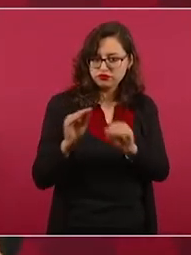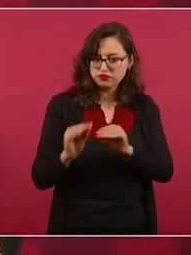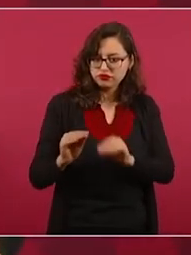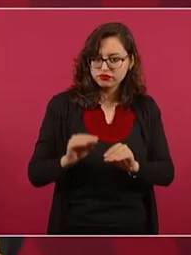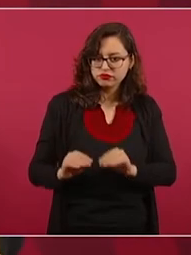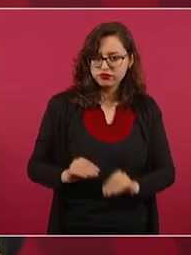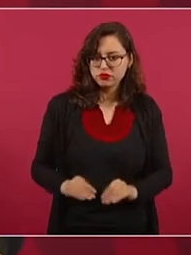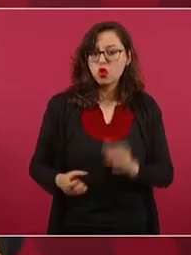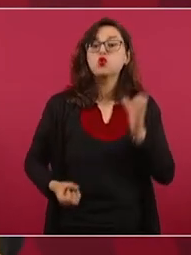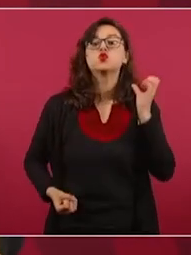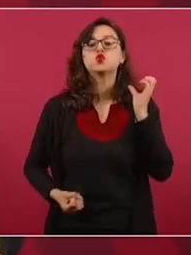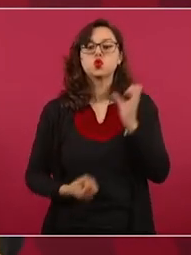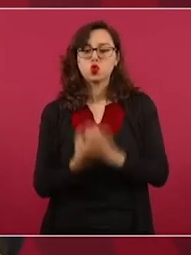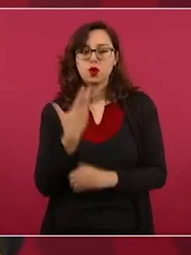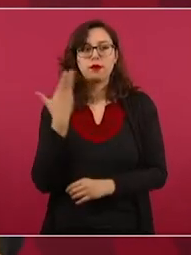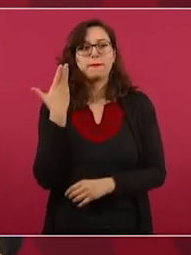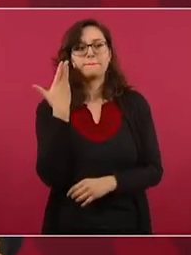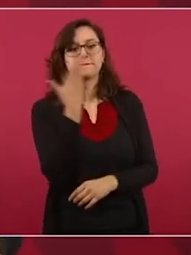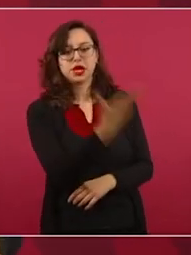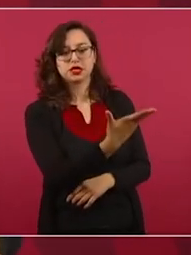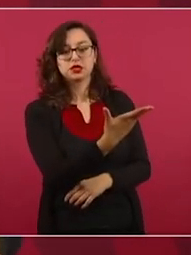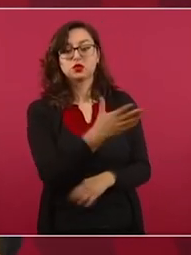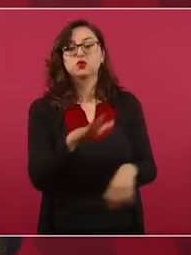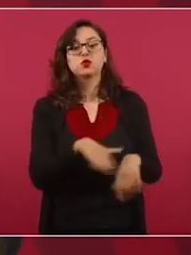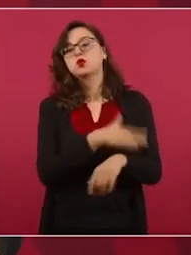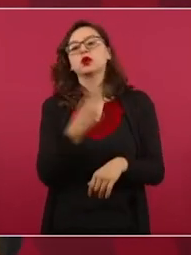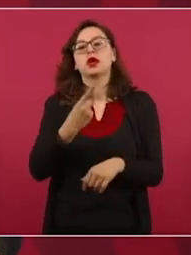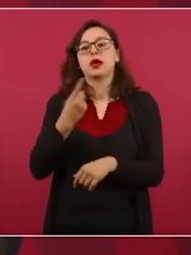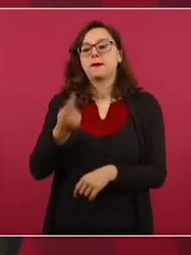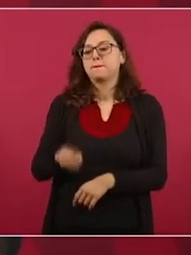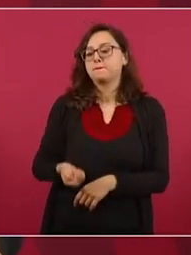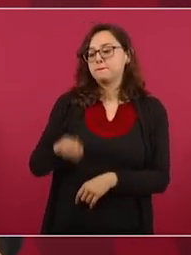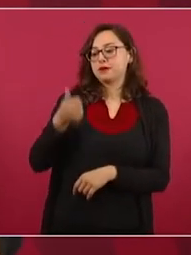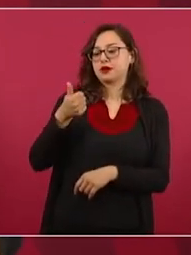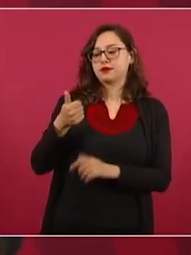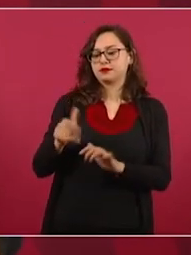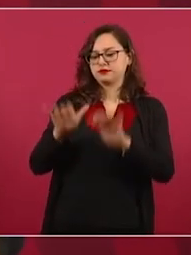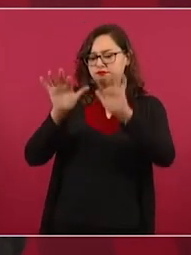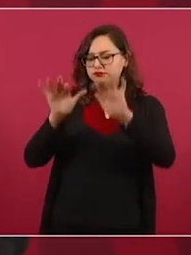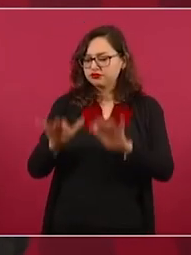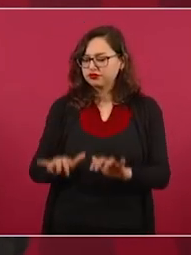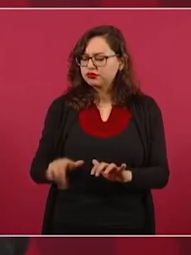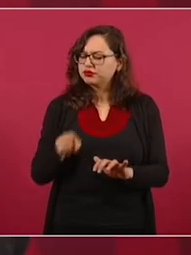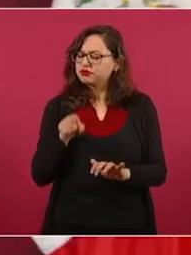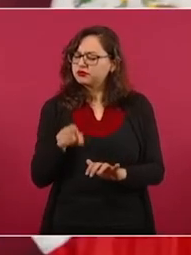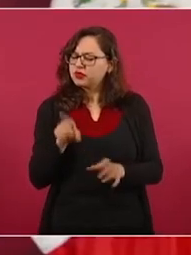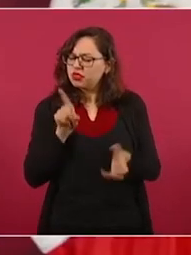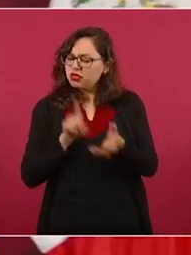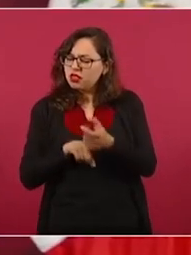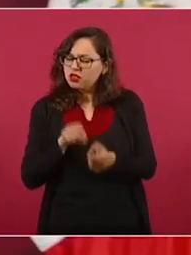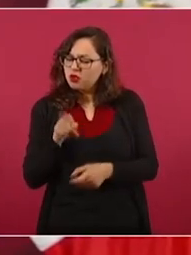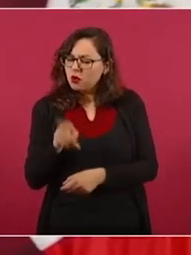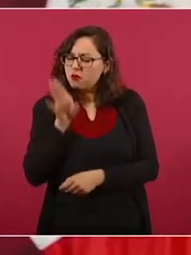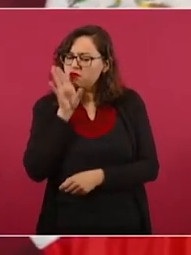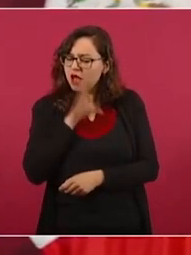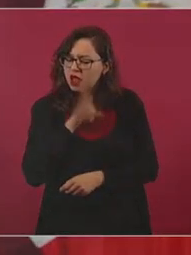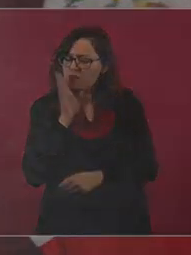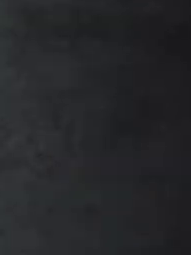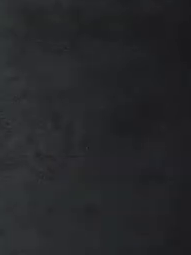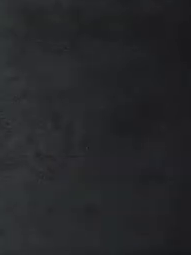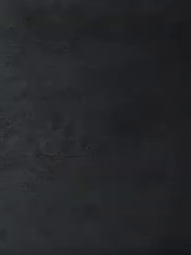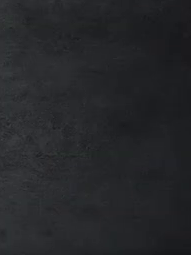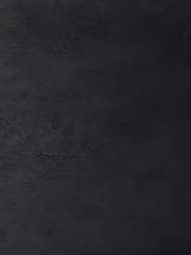que había interés en que se hicieran mal las cosas.